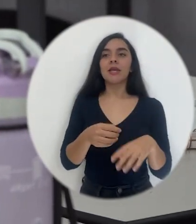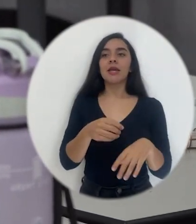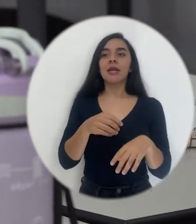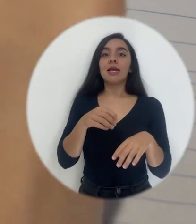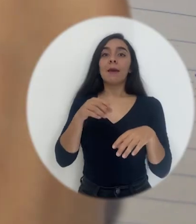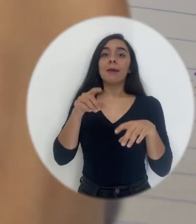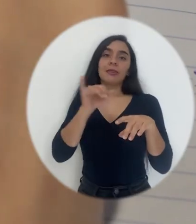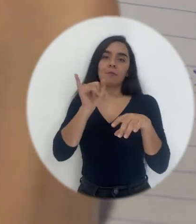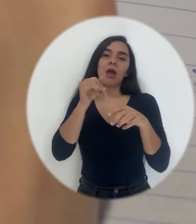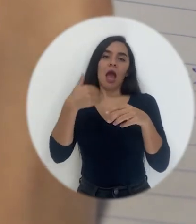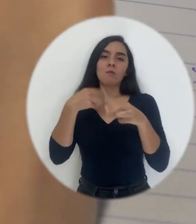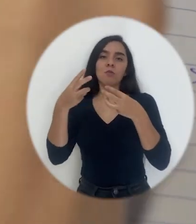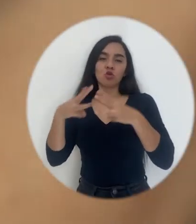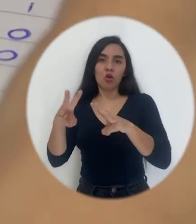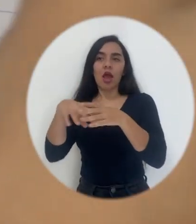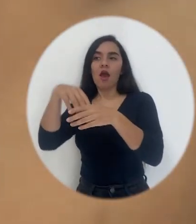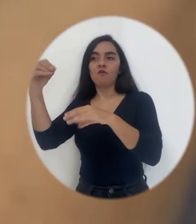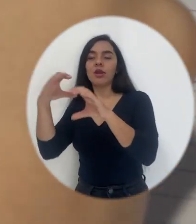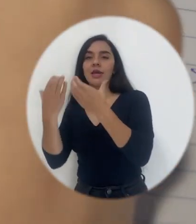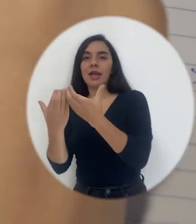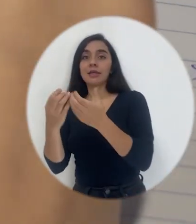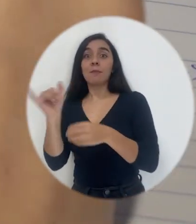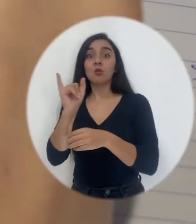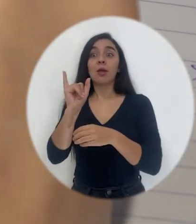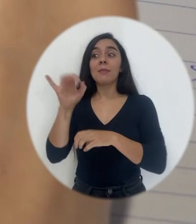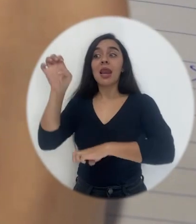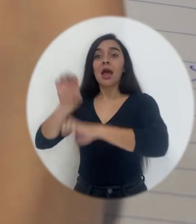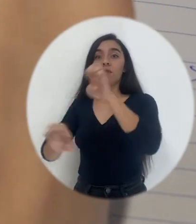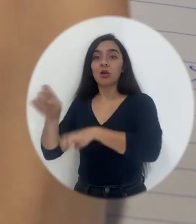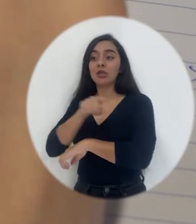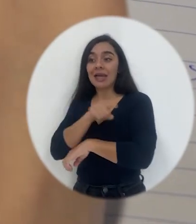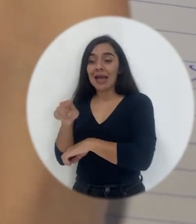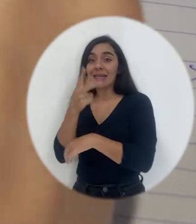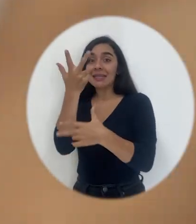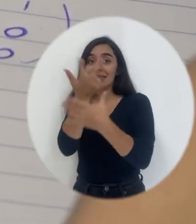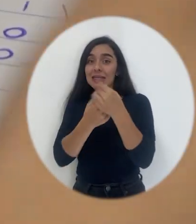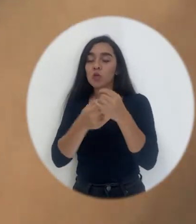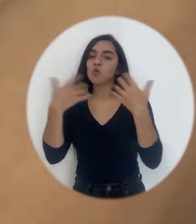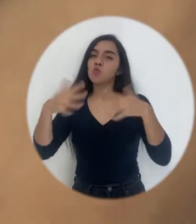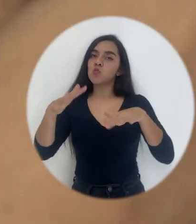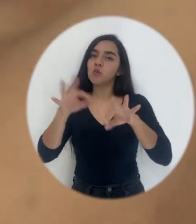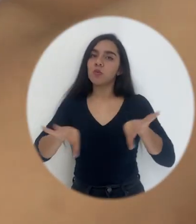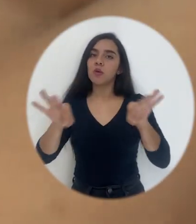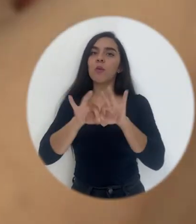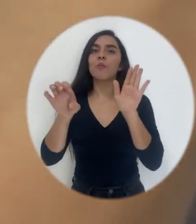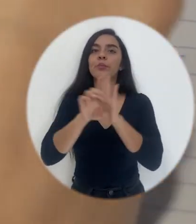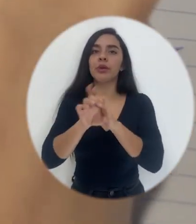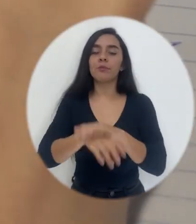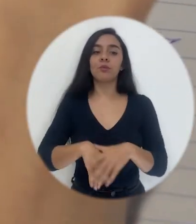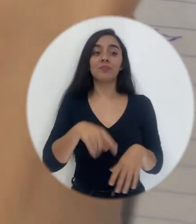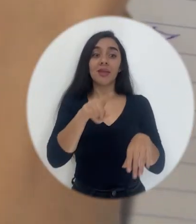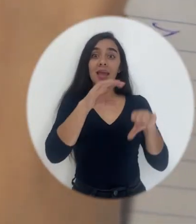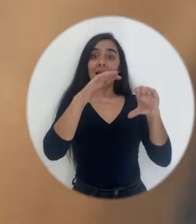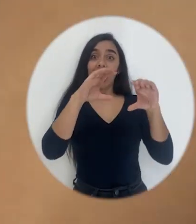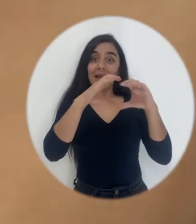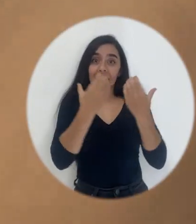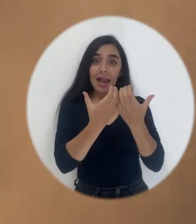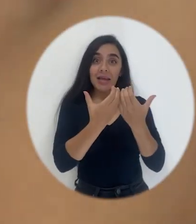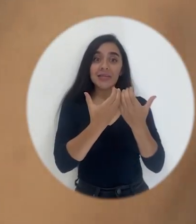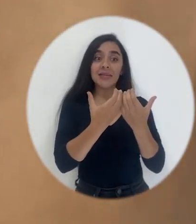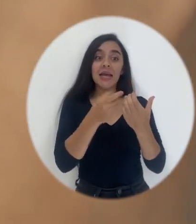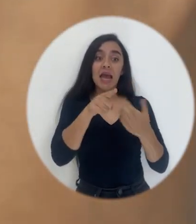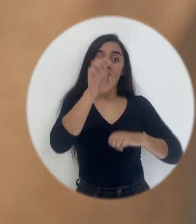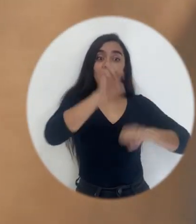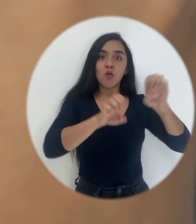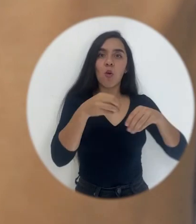las metodologías fuera de clase también, pero también la evaluación juega un papel fundamental. ¿Cómo vamos a evaluar un trabajo cotidiano? ¿Cómo vamos a evaluar una prueba